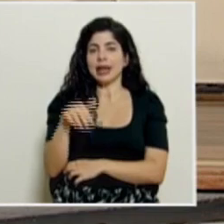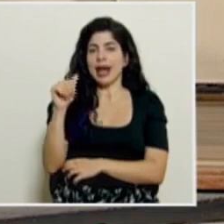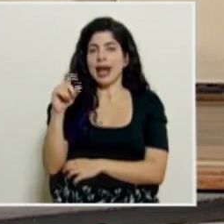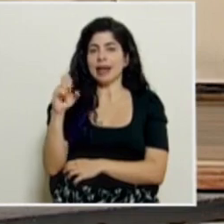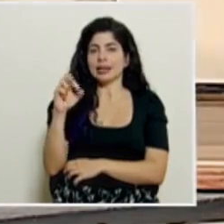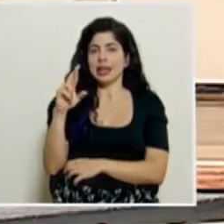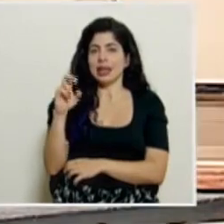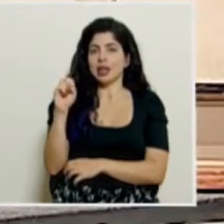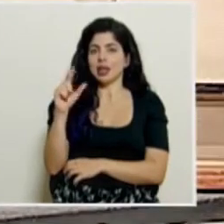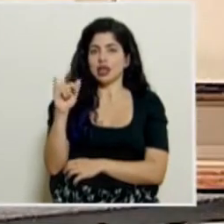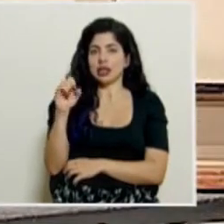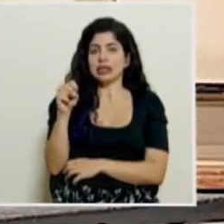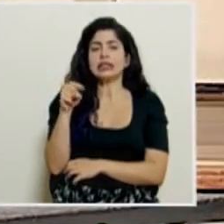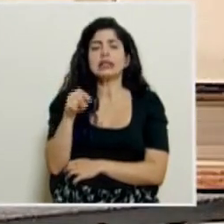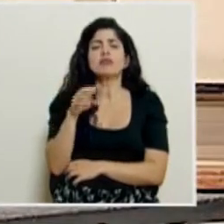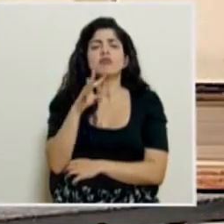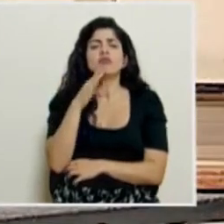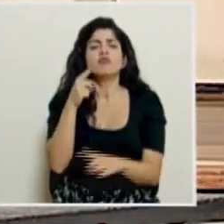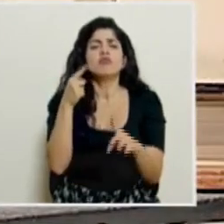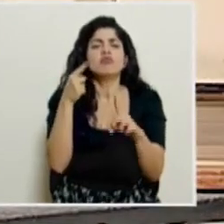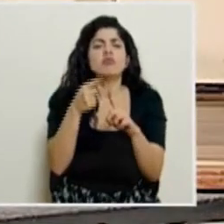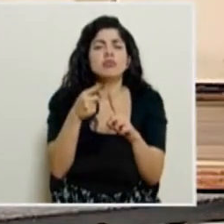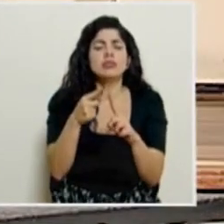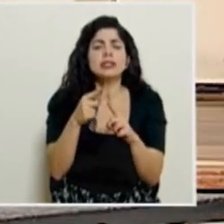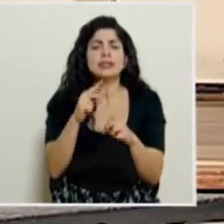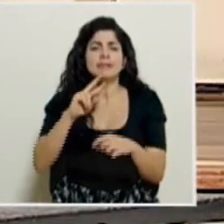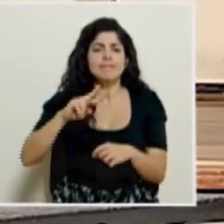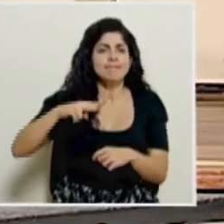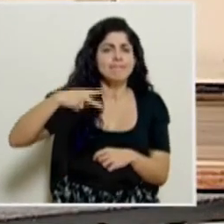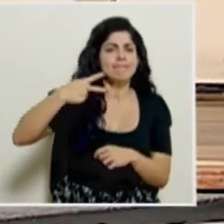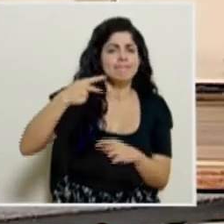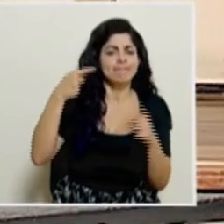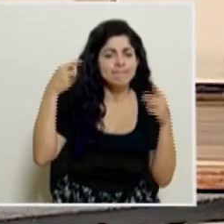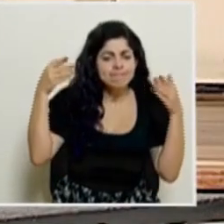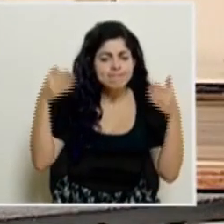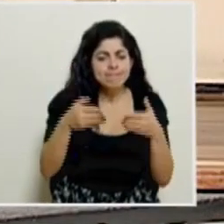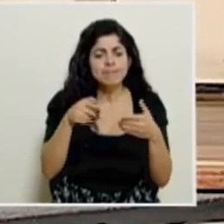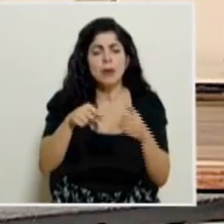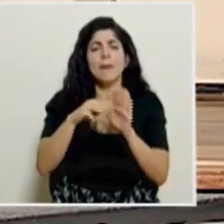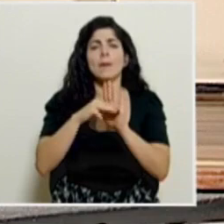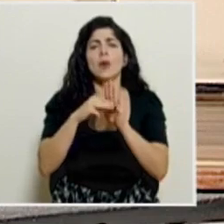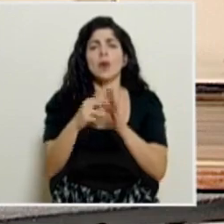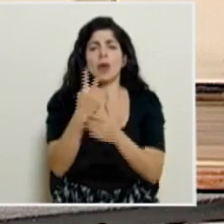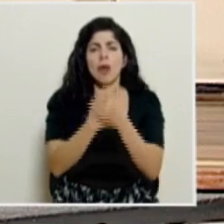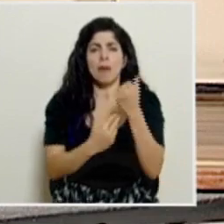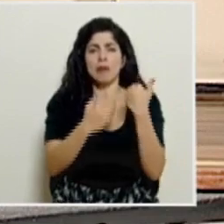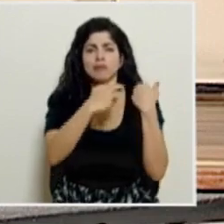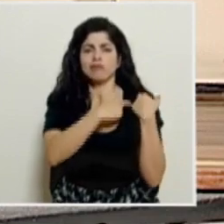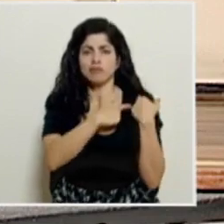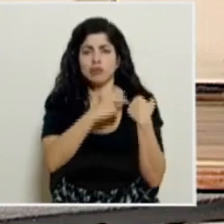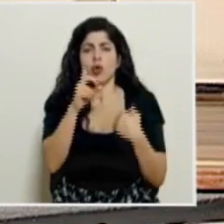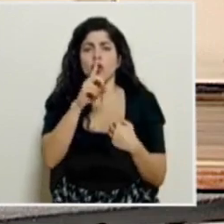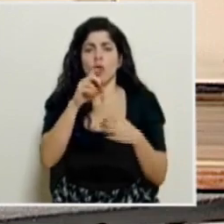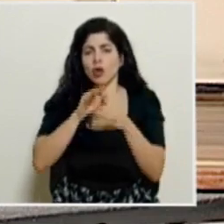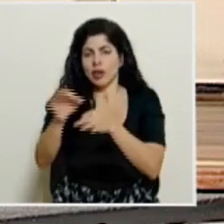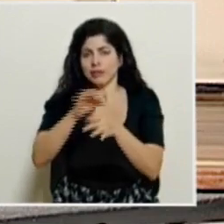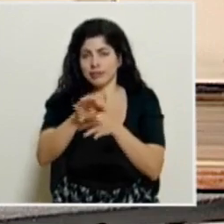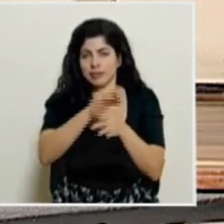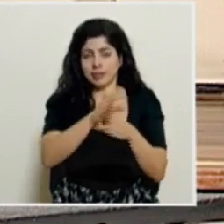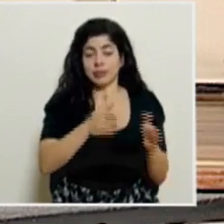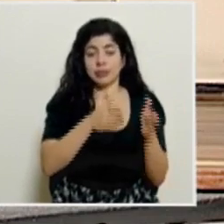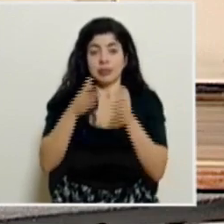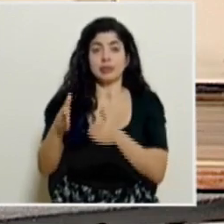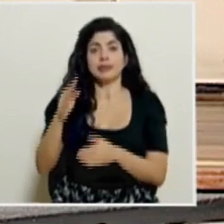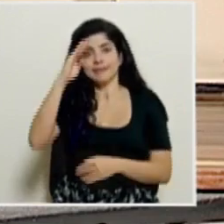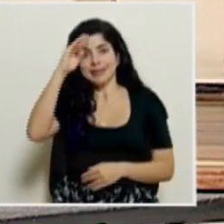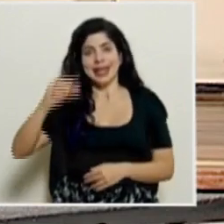Alexander Solís, quien se va a estar refiriendo sobre el reforzamiento del modelo de gestión compartida en los territorios. También saludamos al